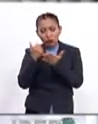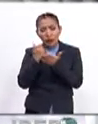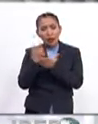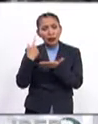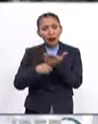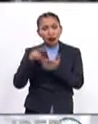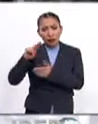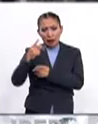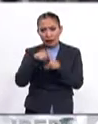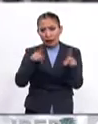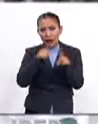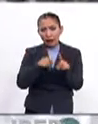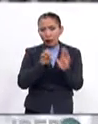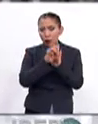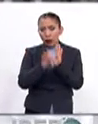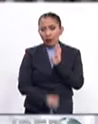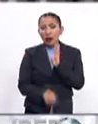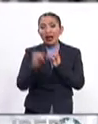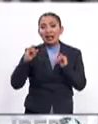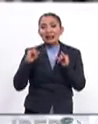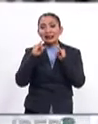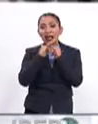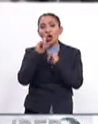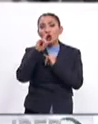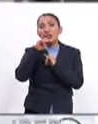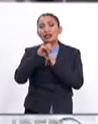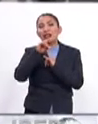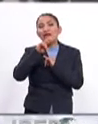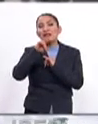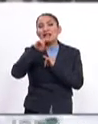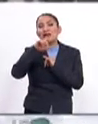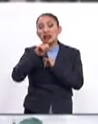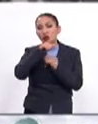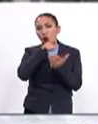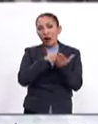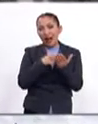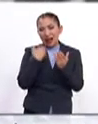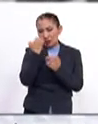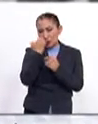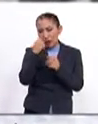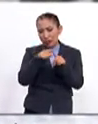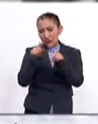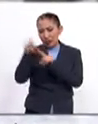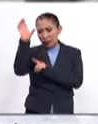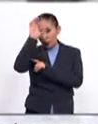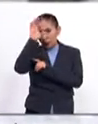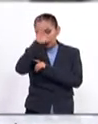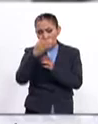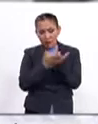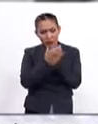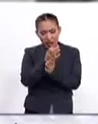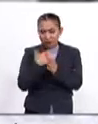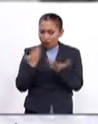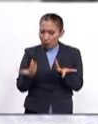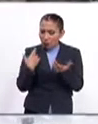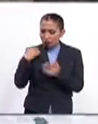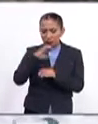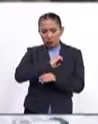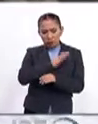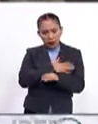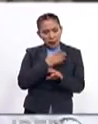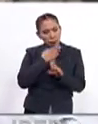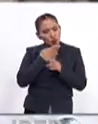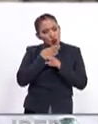en ellas. El claro ejemplo es el Instituto Luis Vives, un centro docente multicultural fiel a las raíces republicanas